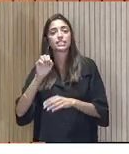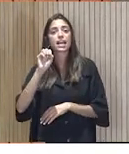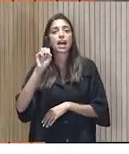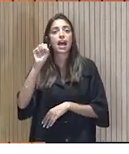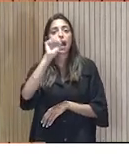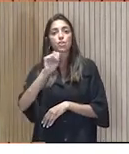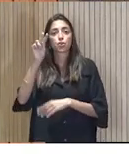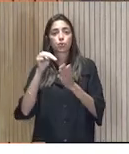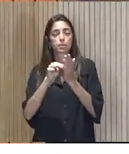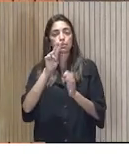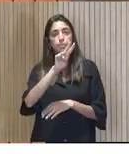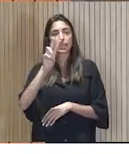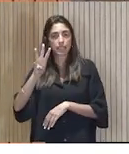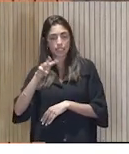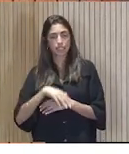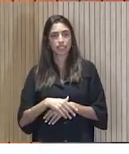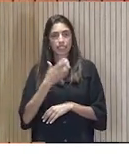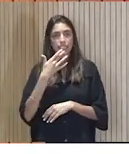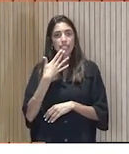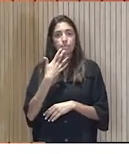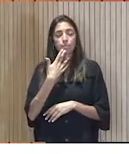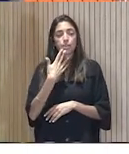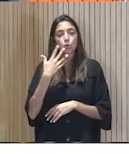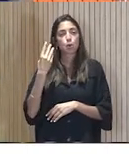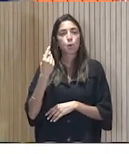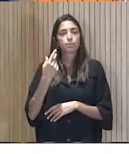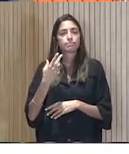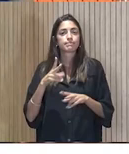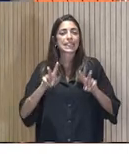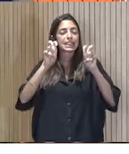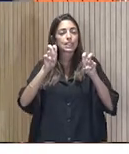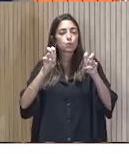un adjetivo, un titular a este tiempo, ¿cuál sería?